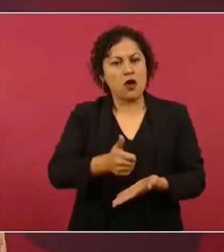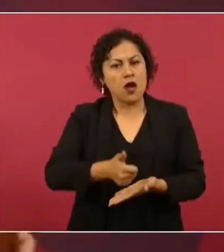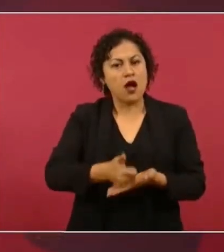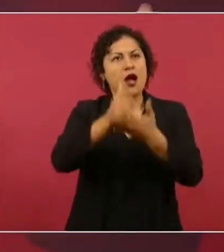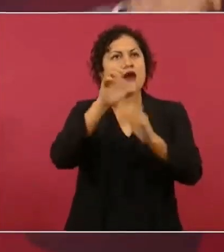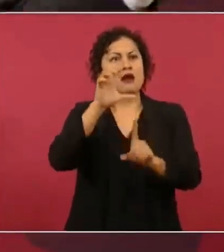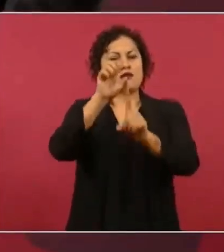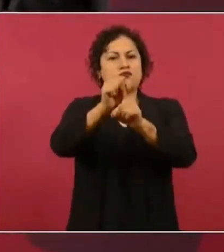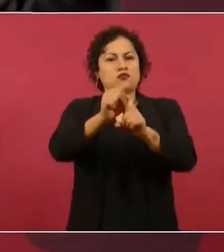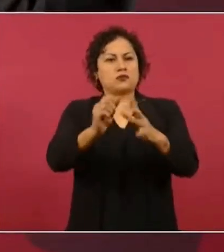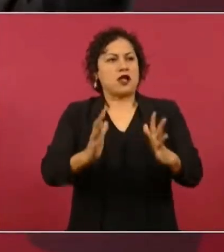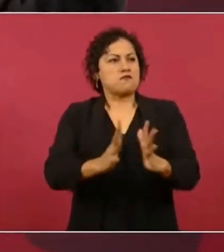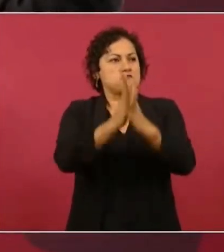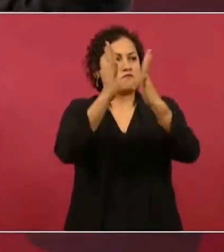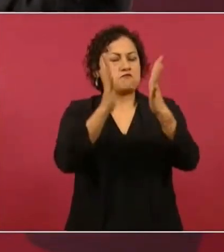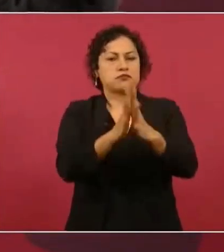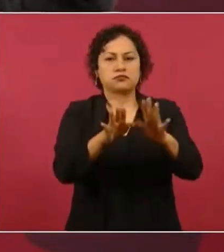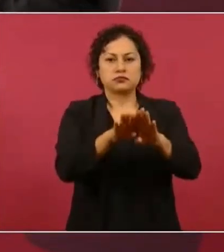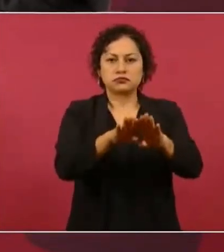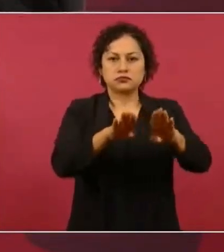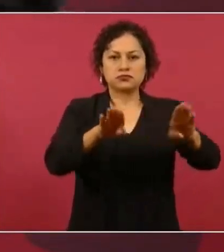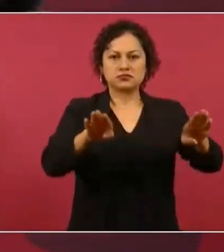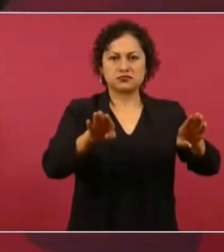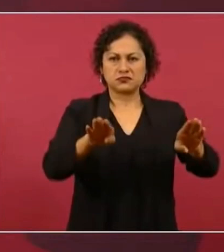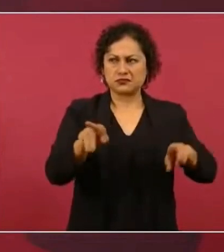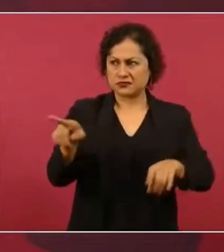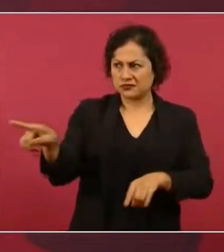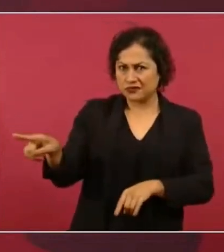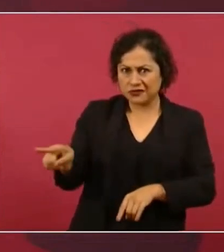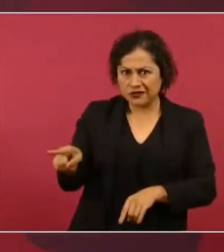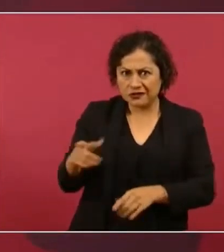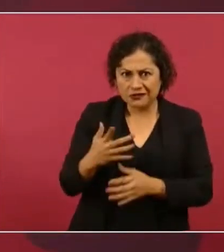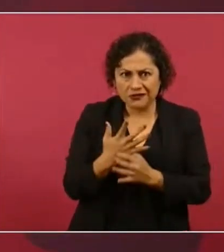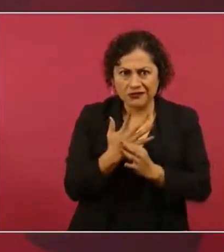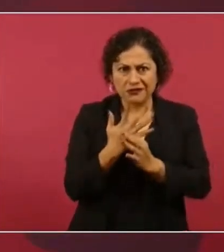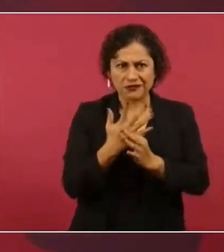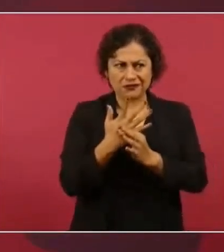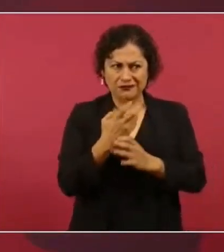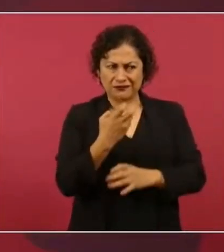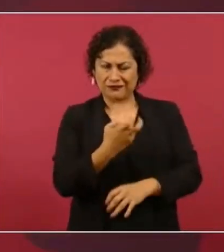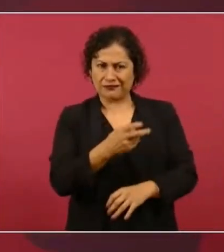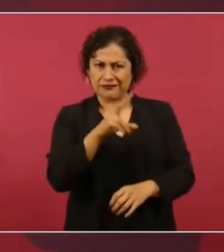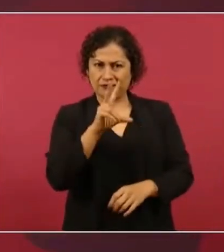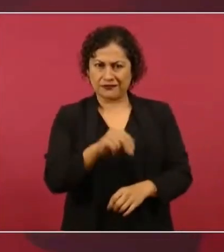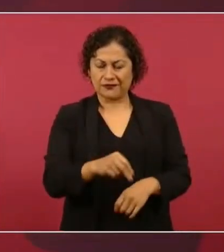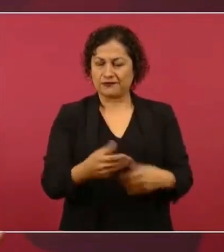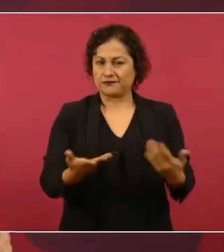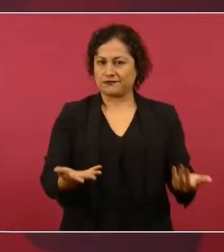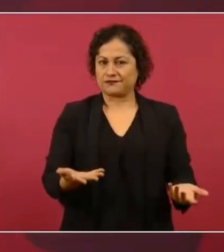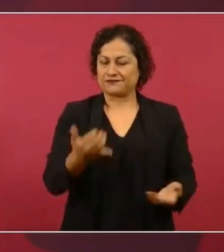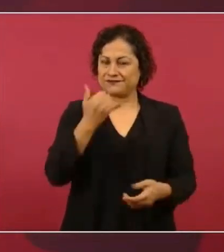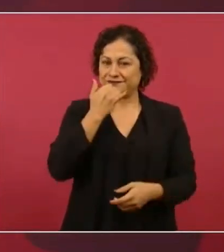Pero forman parte de estos grupos, ¿no?, que se fueron creando durante el periodo neoliberal,